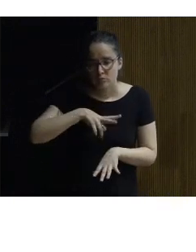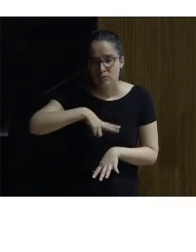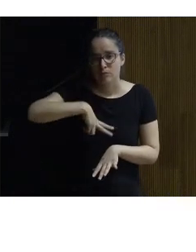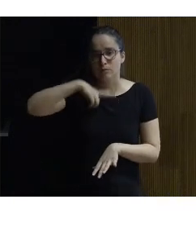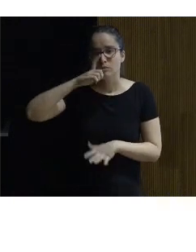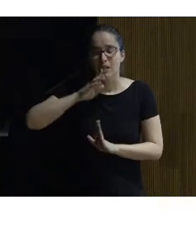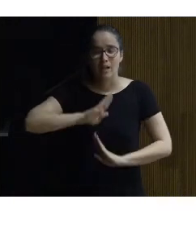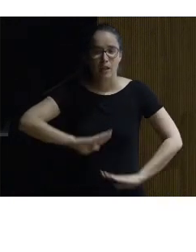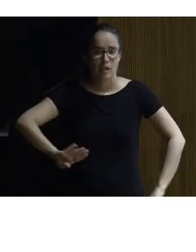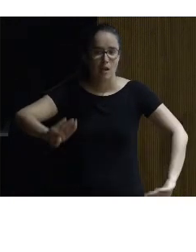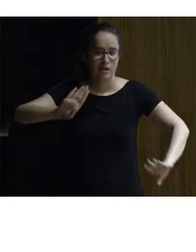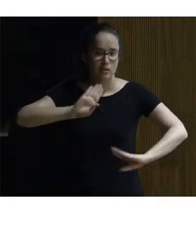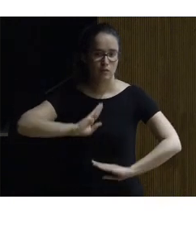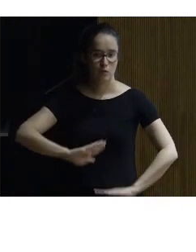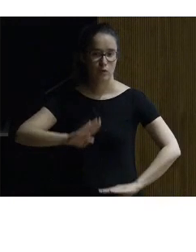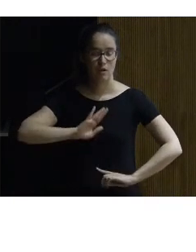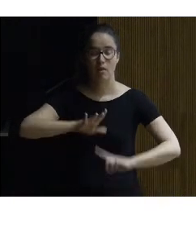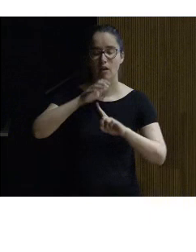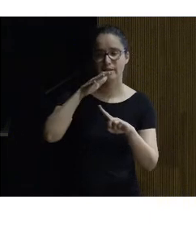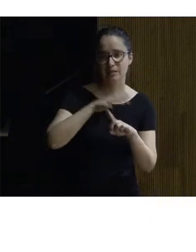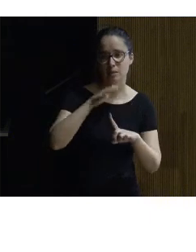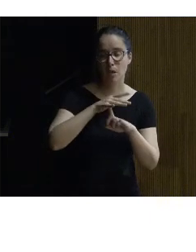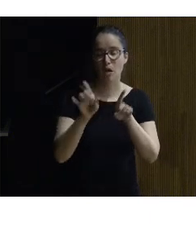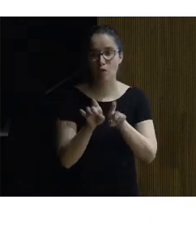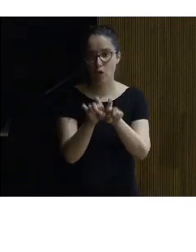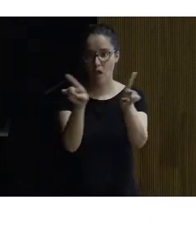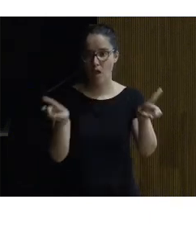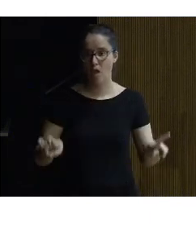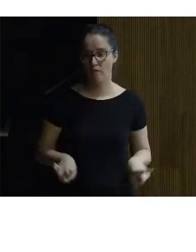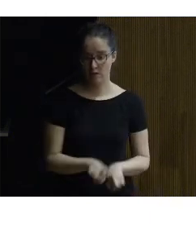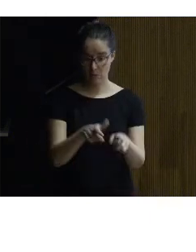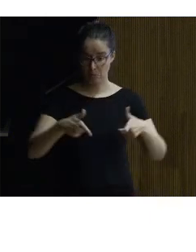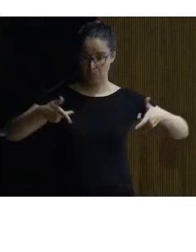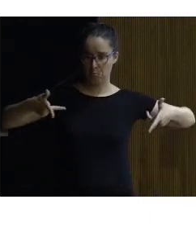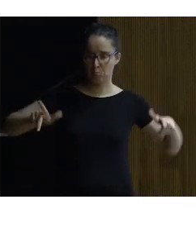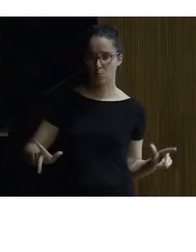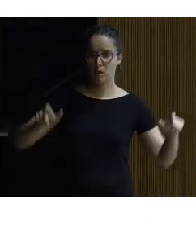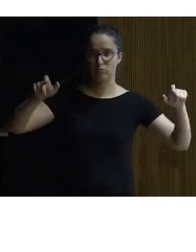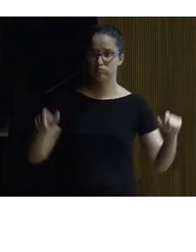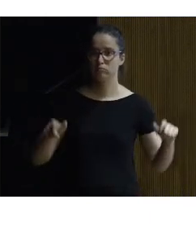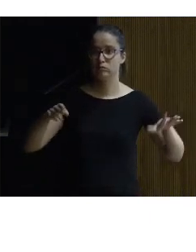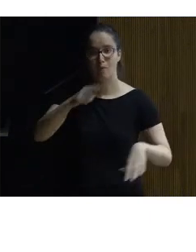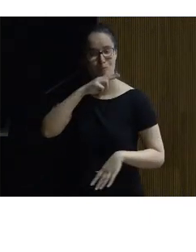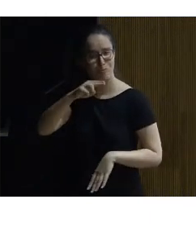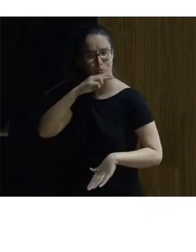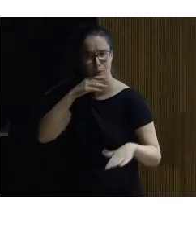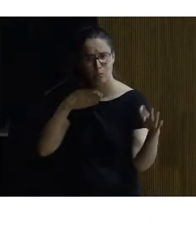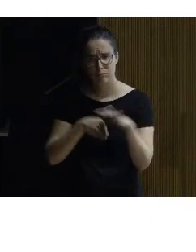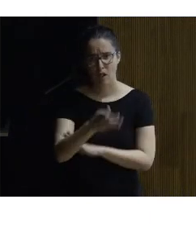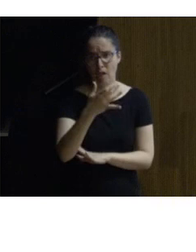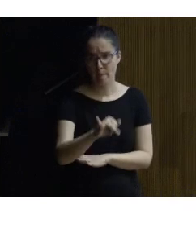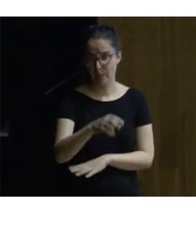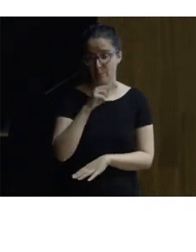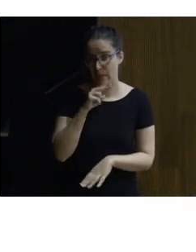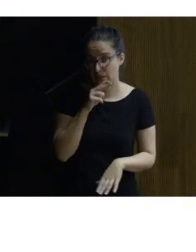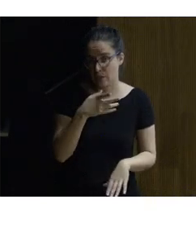disfrutar de ese parque donde hay fuentes donde hay bancos donde sentarse donde hay servicios higiénicos donde poder orinar